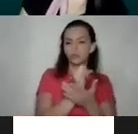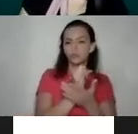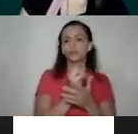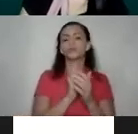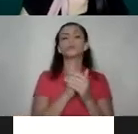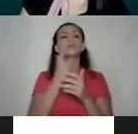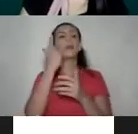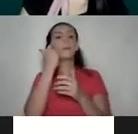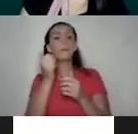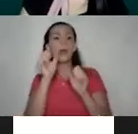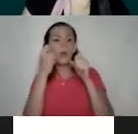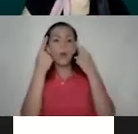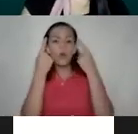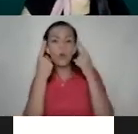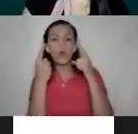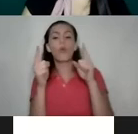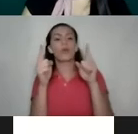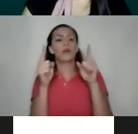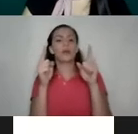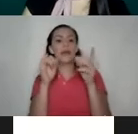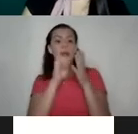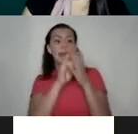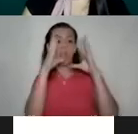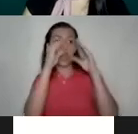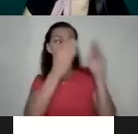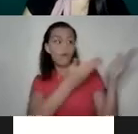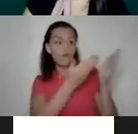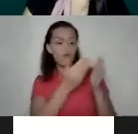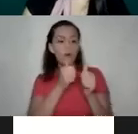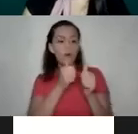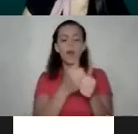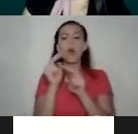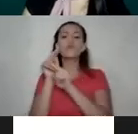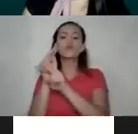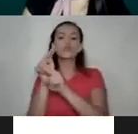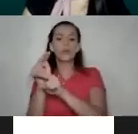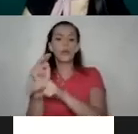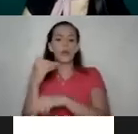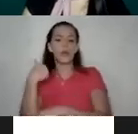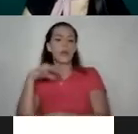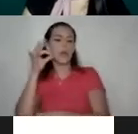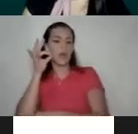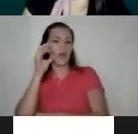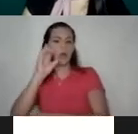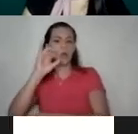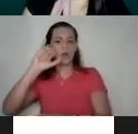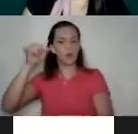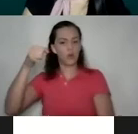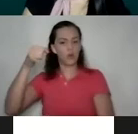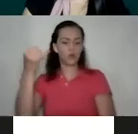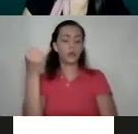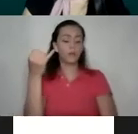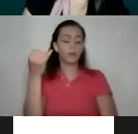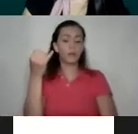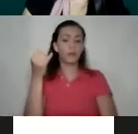para lograr, para que estos datos son basados en el observatorio de género del organismo de investigación judicial de